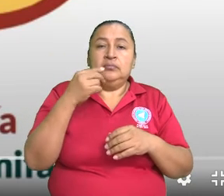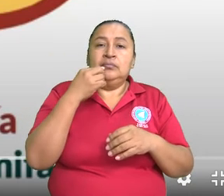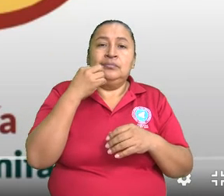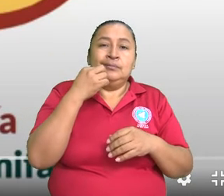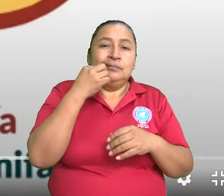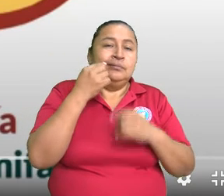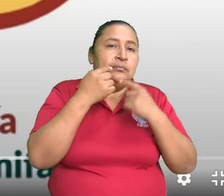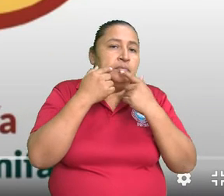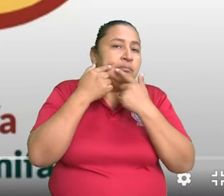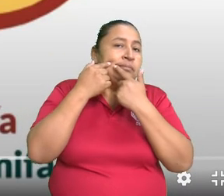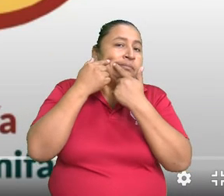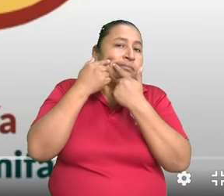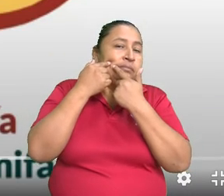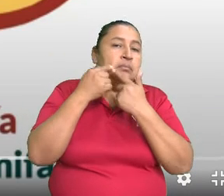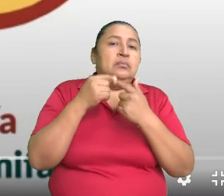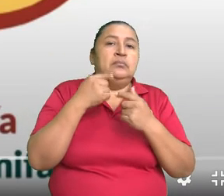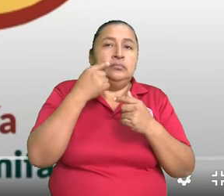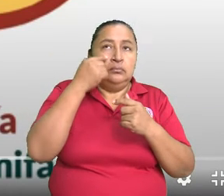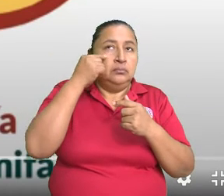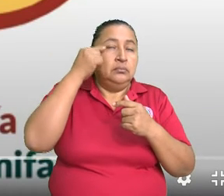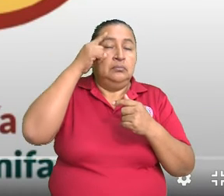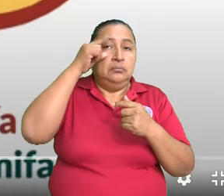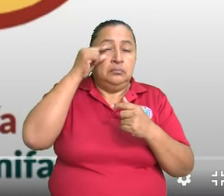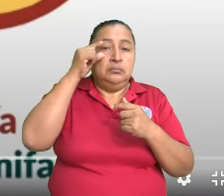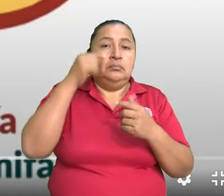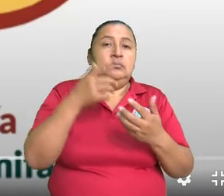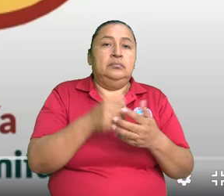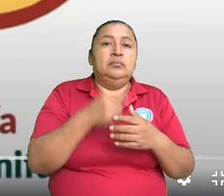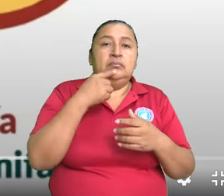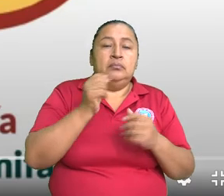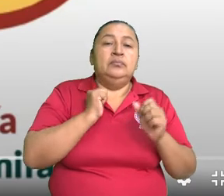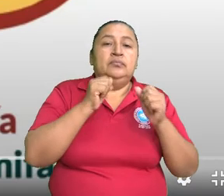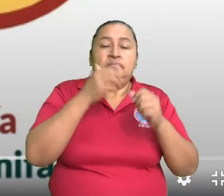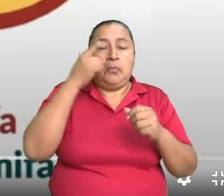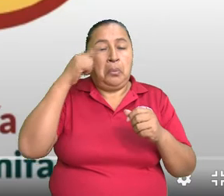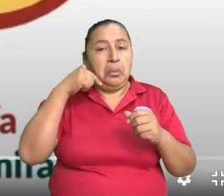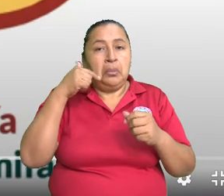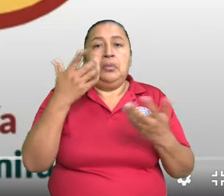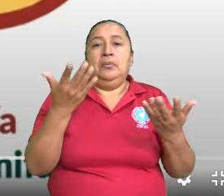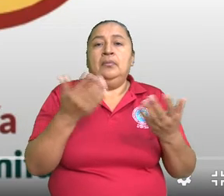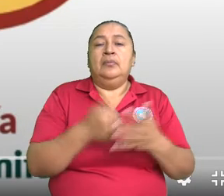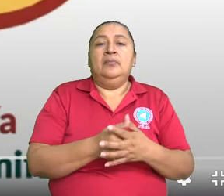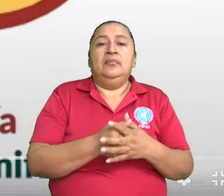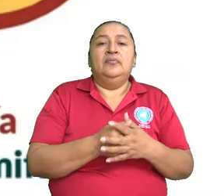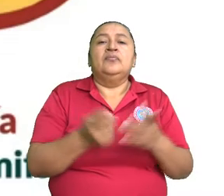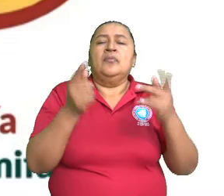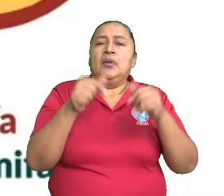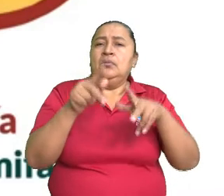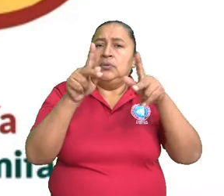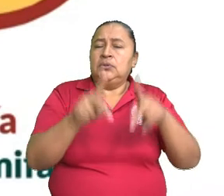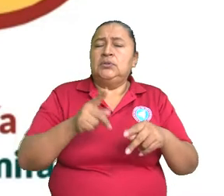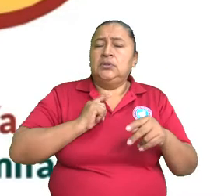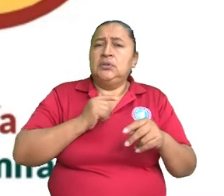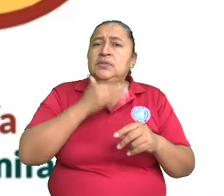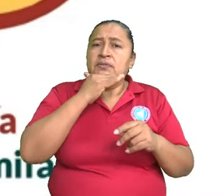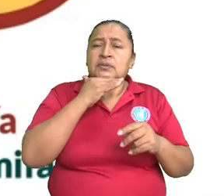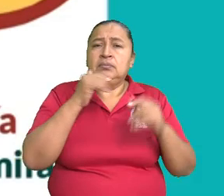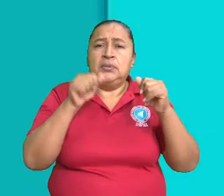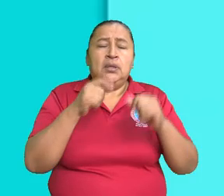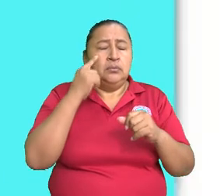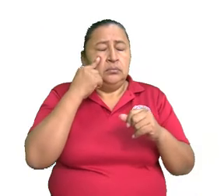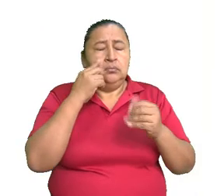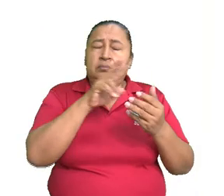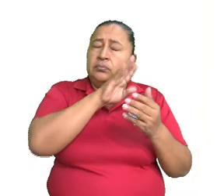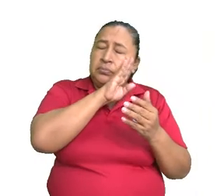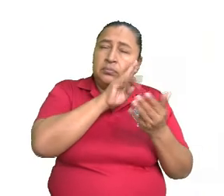labial está desviada hacia el lado donde está cerrado el ojo. Está caída. Exactamente. Ya. Esta persona tiene dificultad, entonces, para dormir.